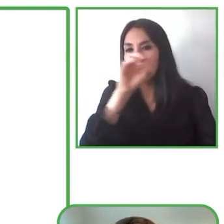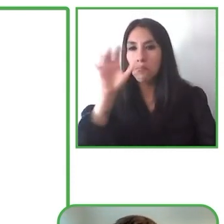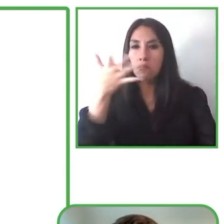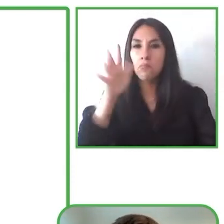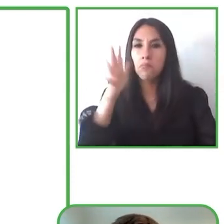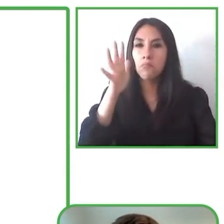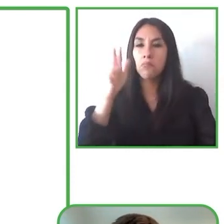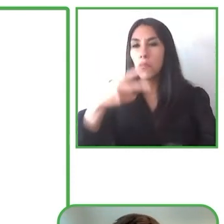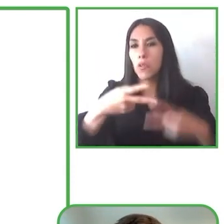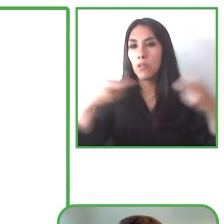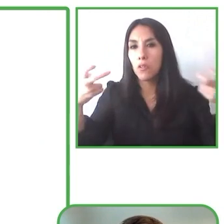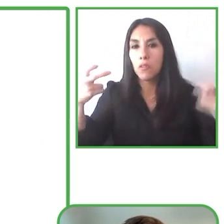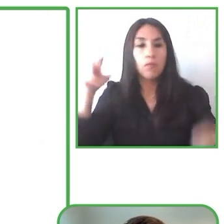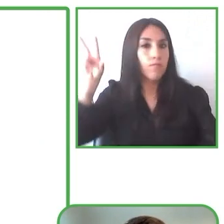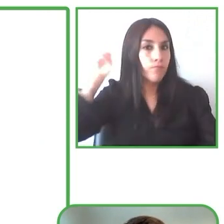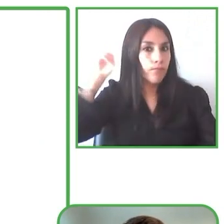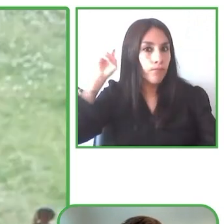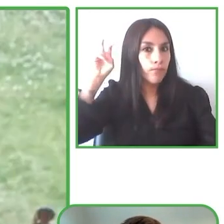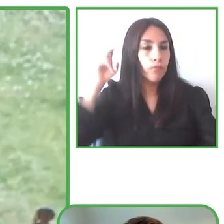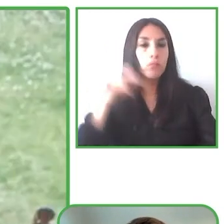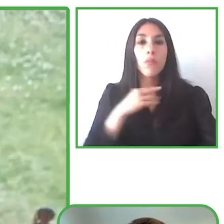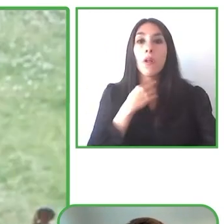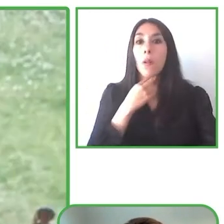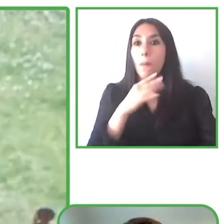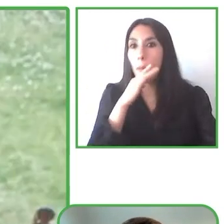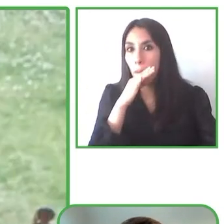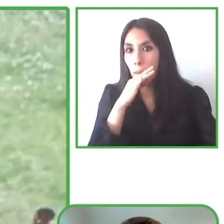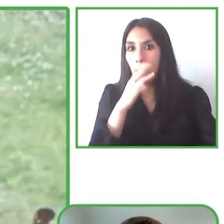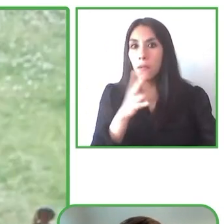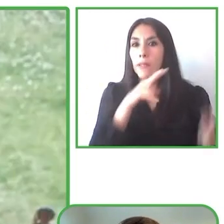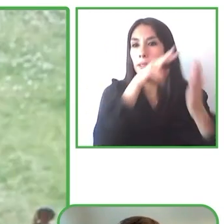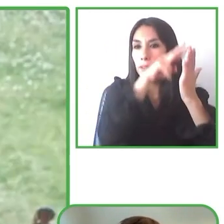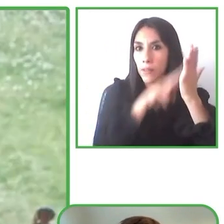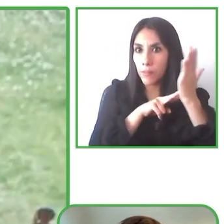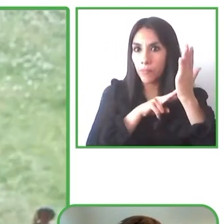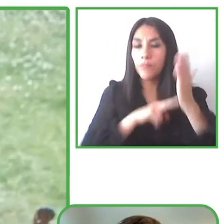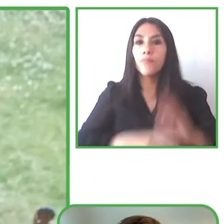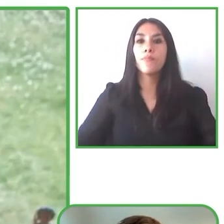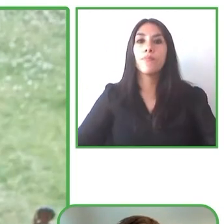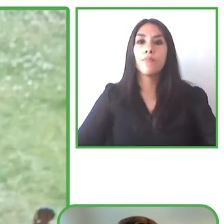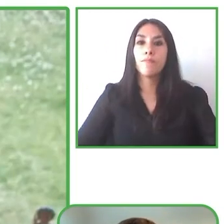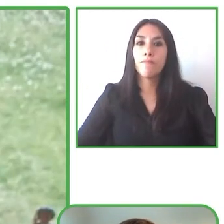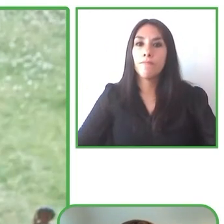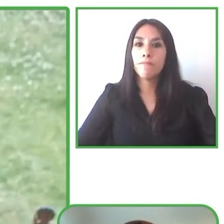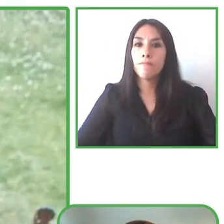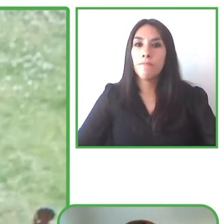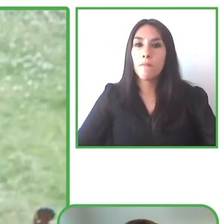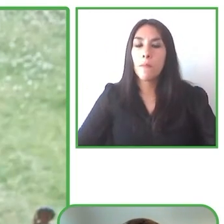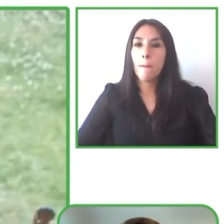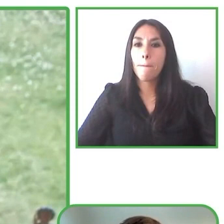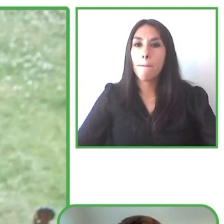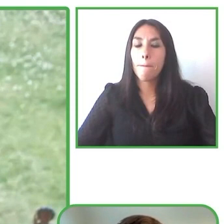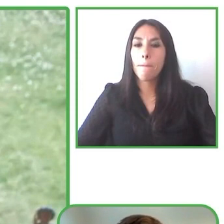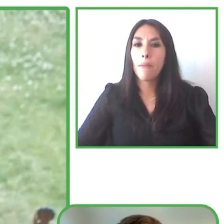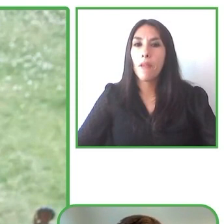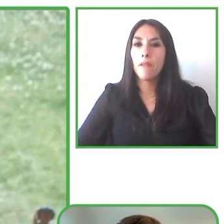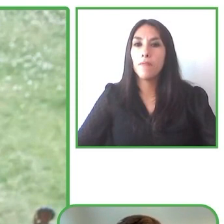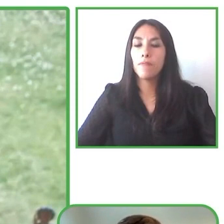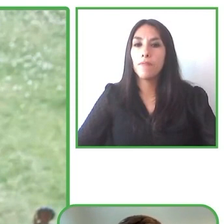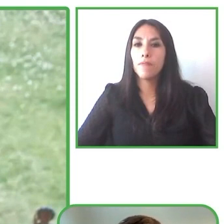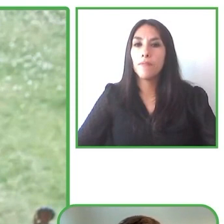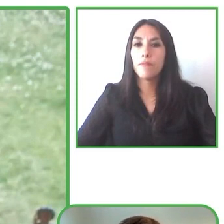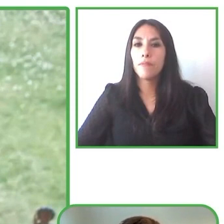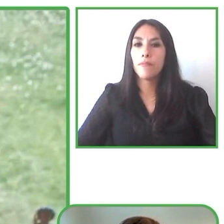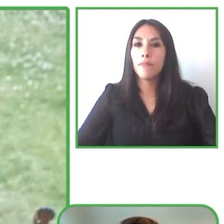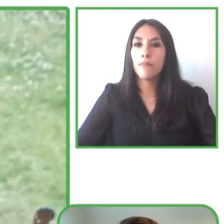han bajado el app y que lo han utilizado en por lo menos una ocasión eso es todo espero